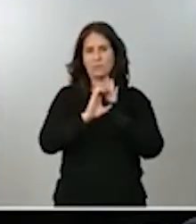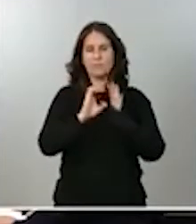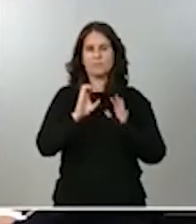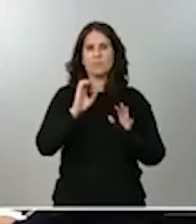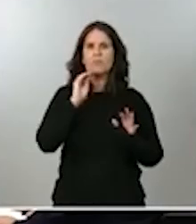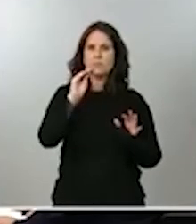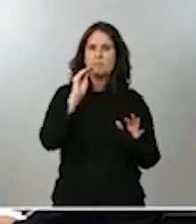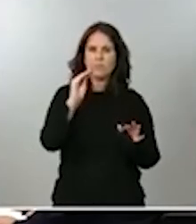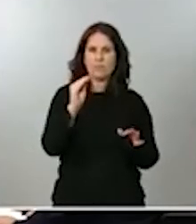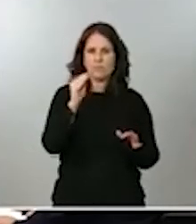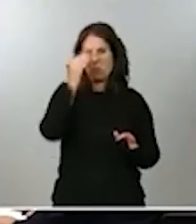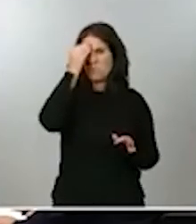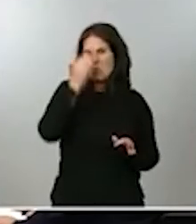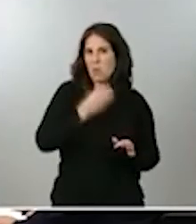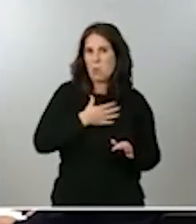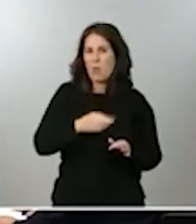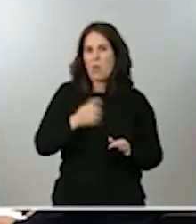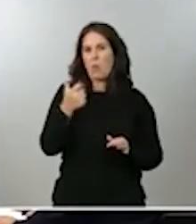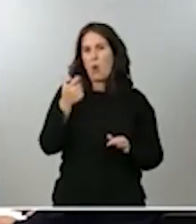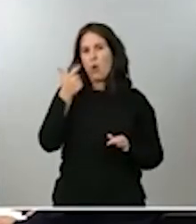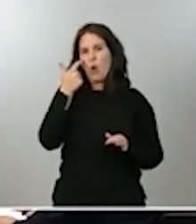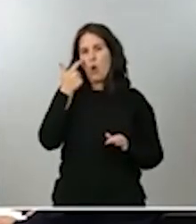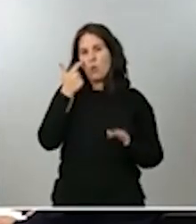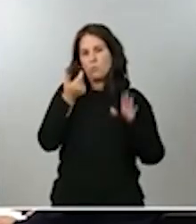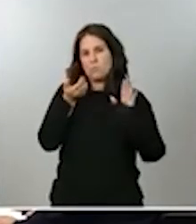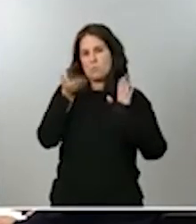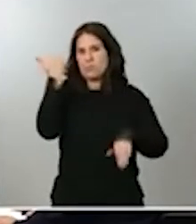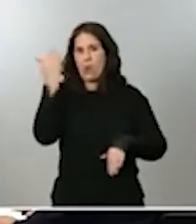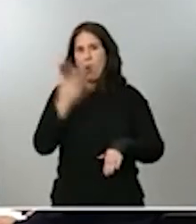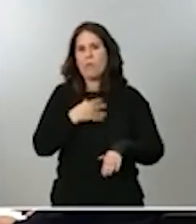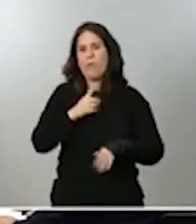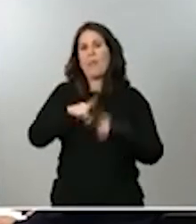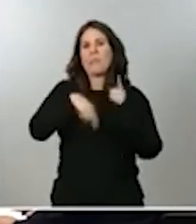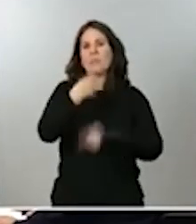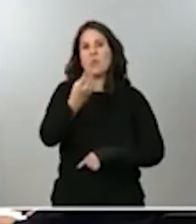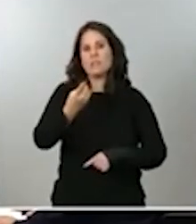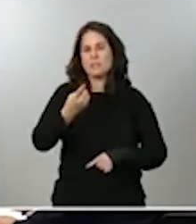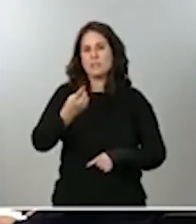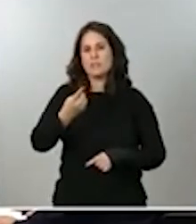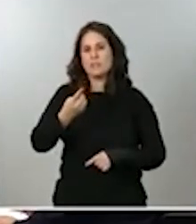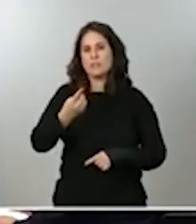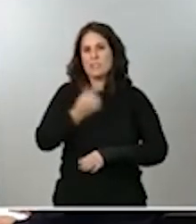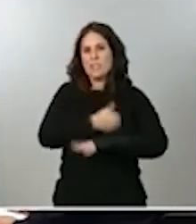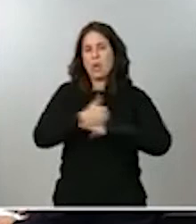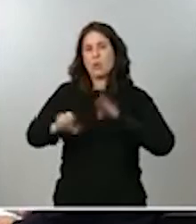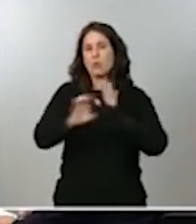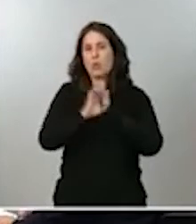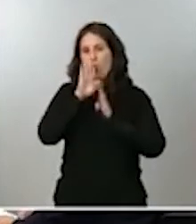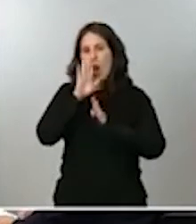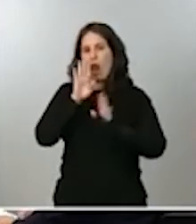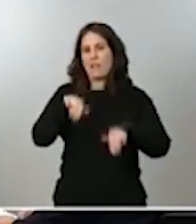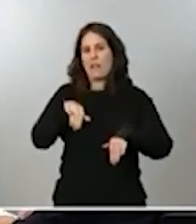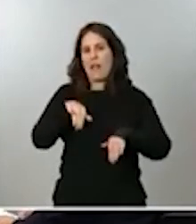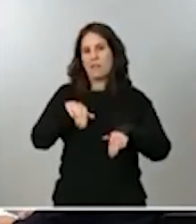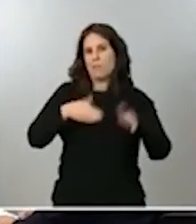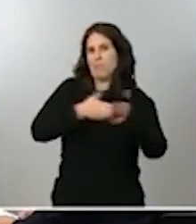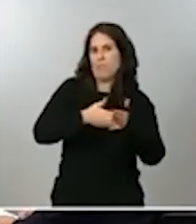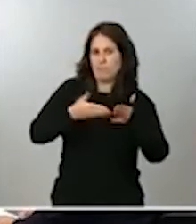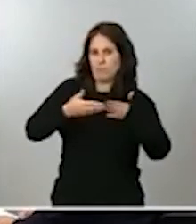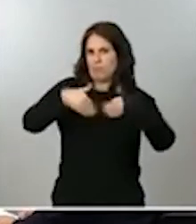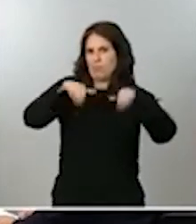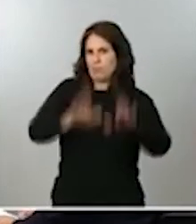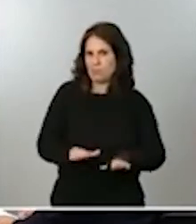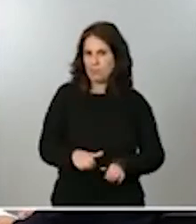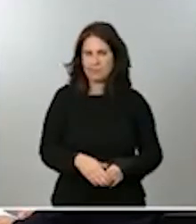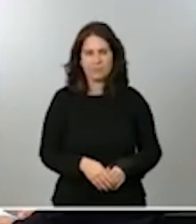algo aventurado o que puede ser tumbado por el Tribunal Constitucional. Y luego, las ministras, respecto a